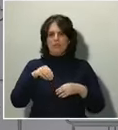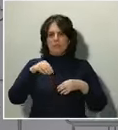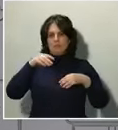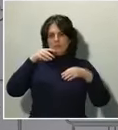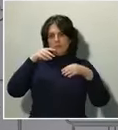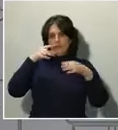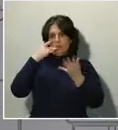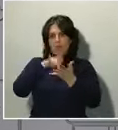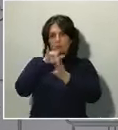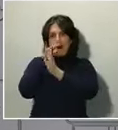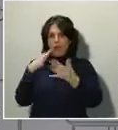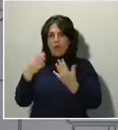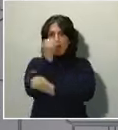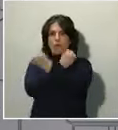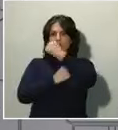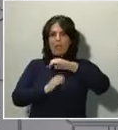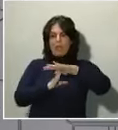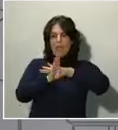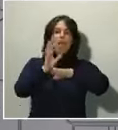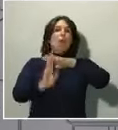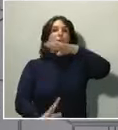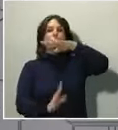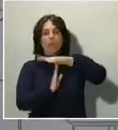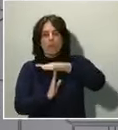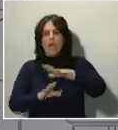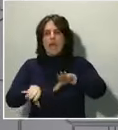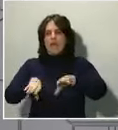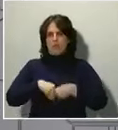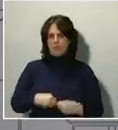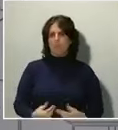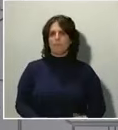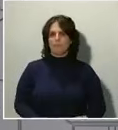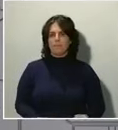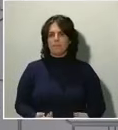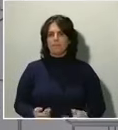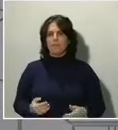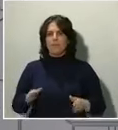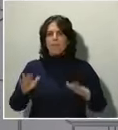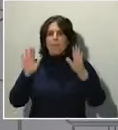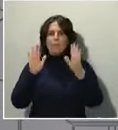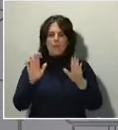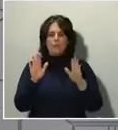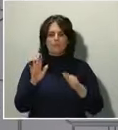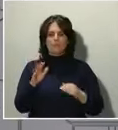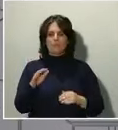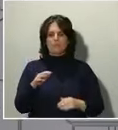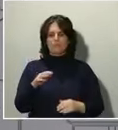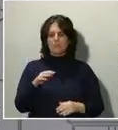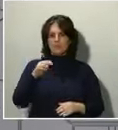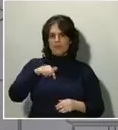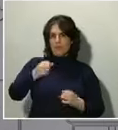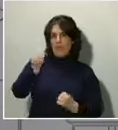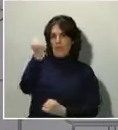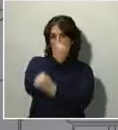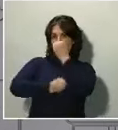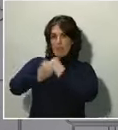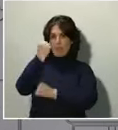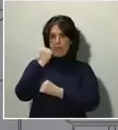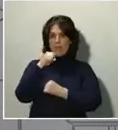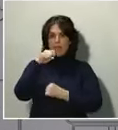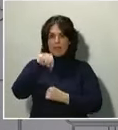la economía española. Pero tenemos que ser conscientes de que este frenazo en seco de la economía española es temporal, es coyuntural